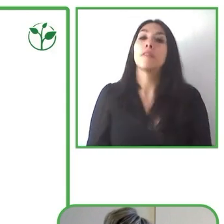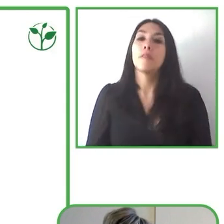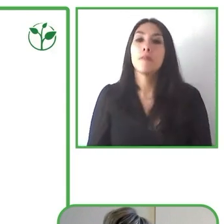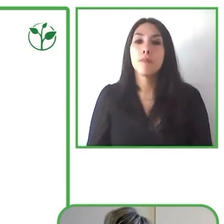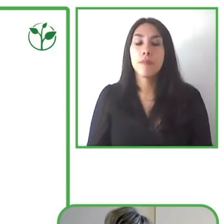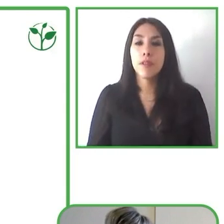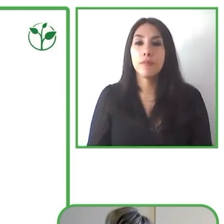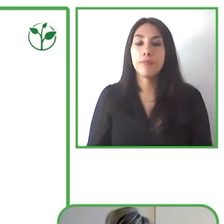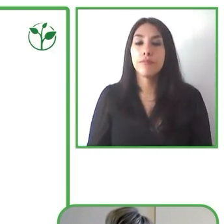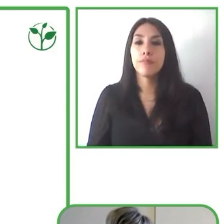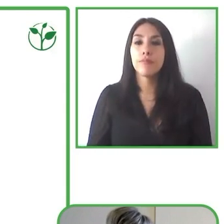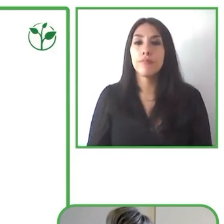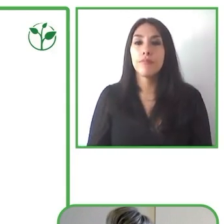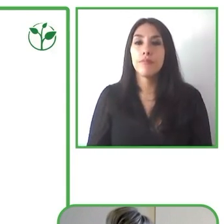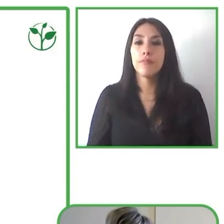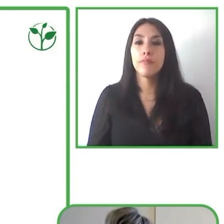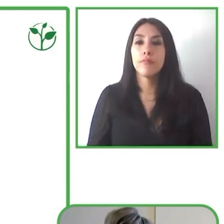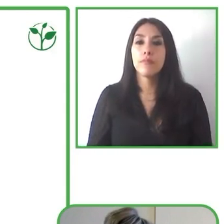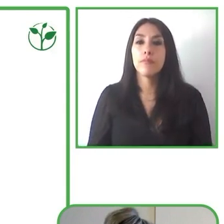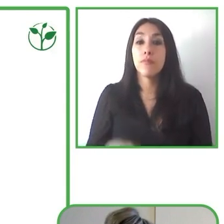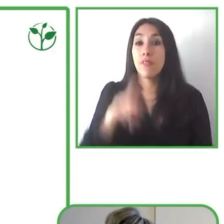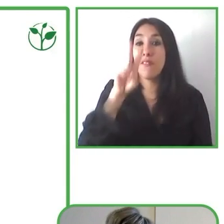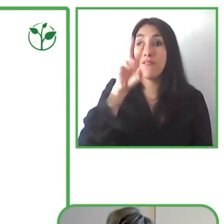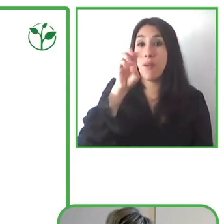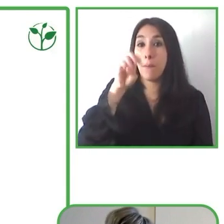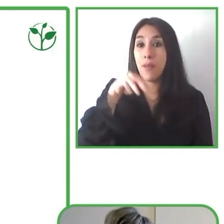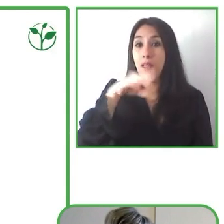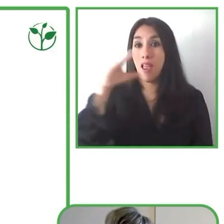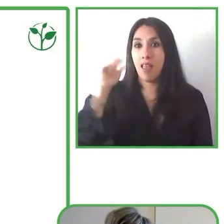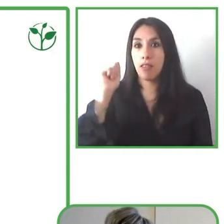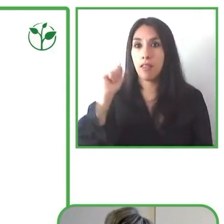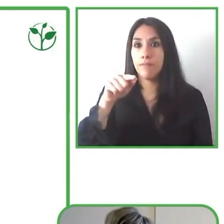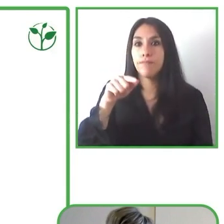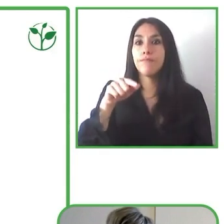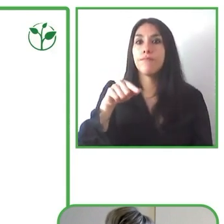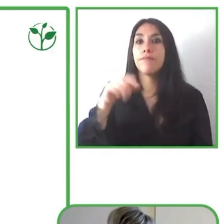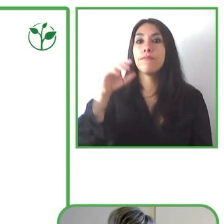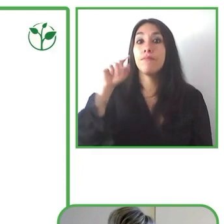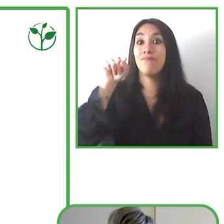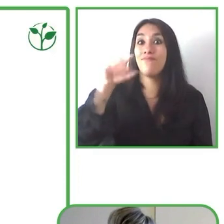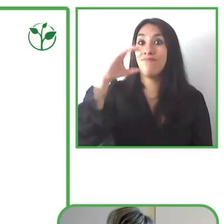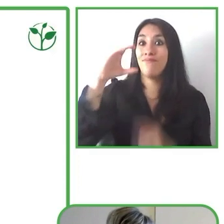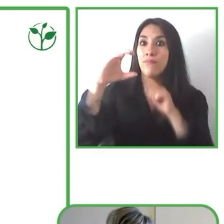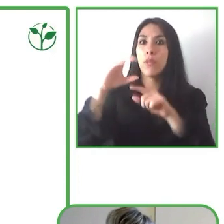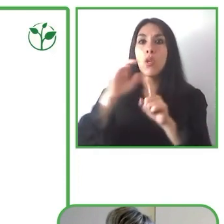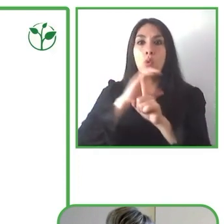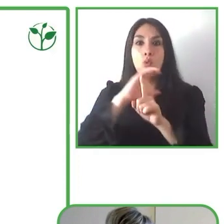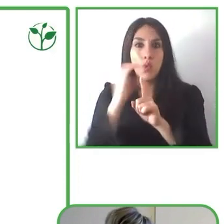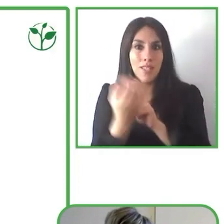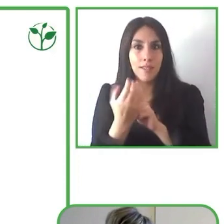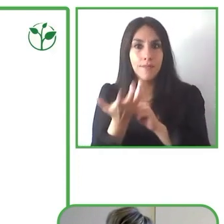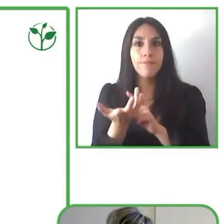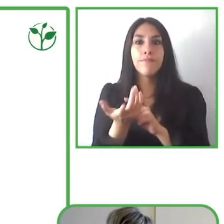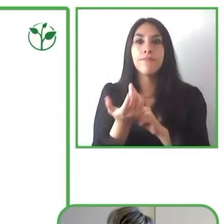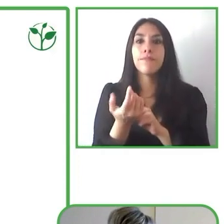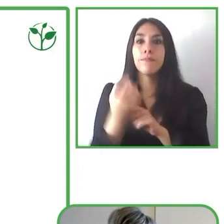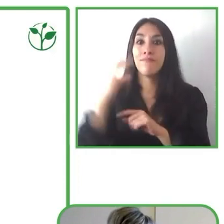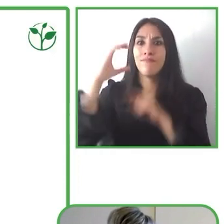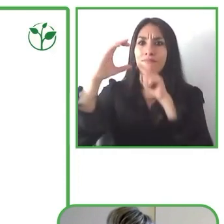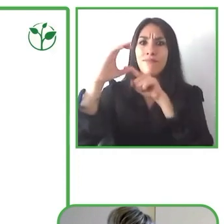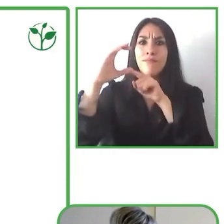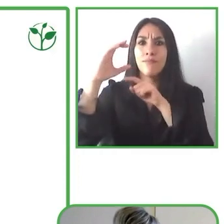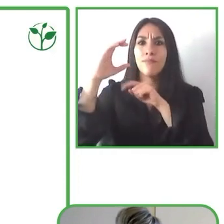a ser también la letra C de conocimiento, C de contenido y C de conexión. Benká